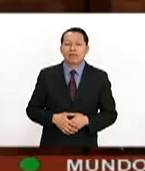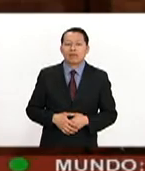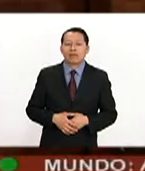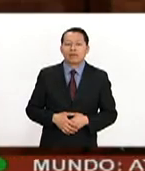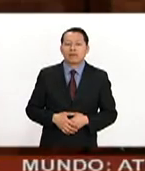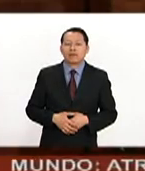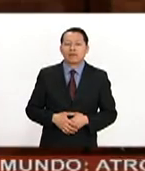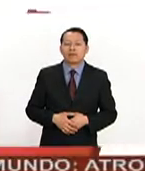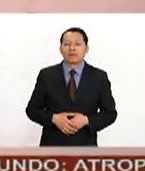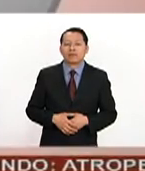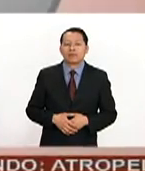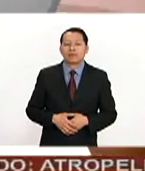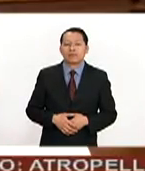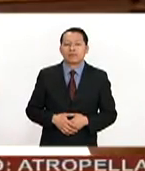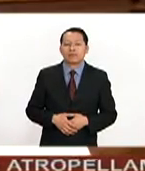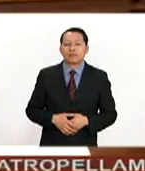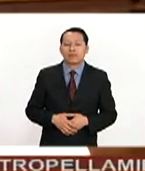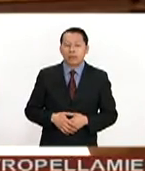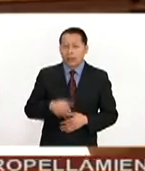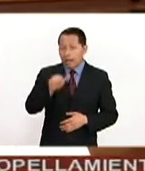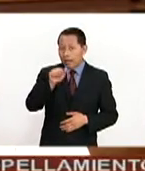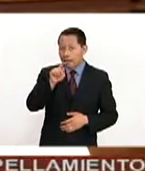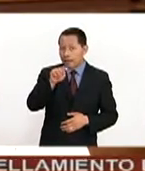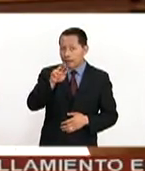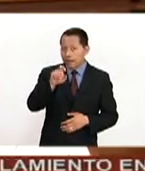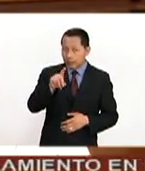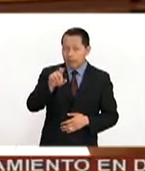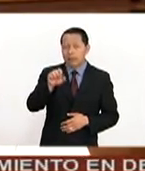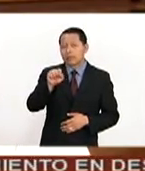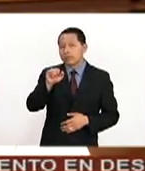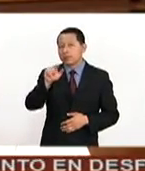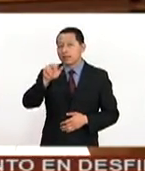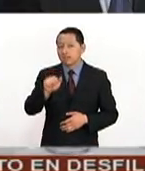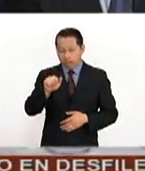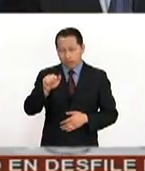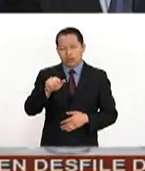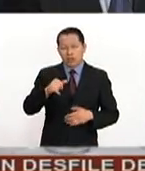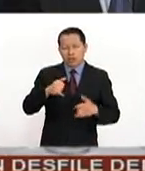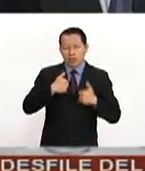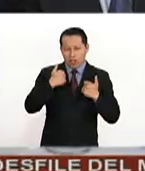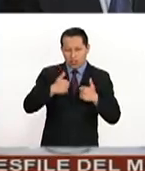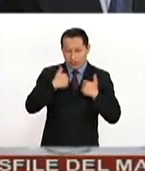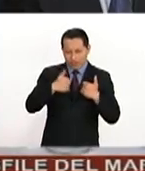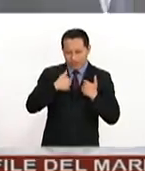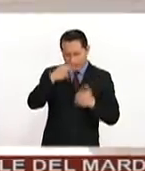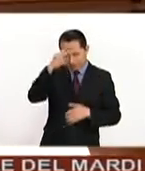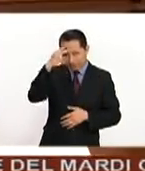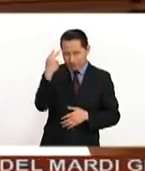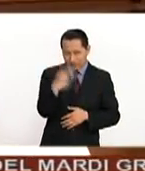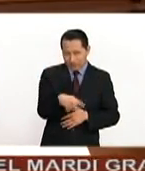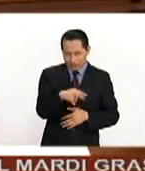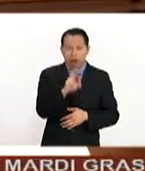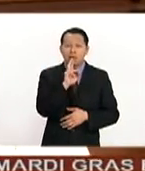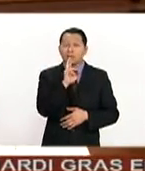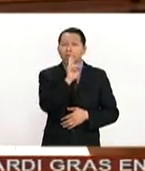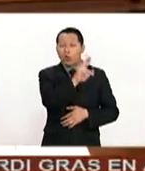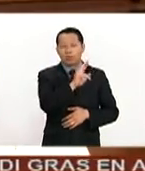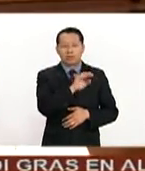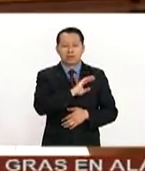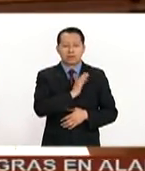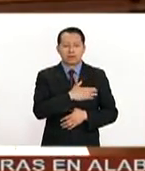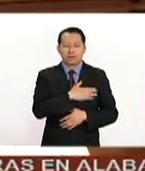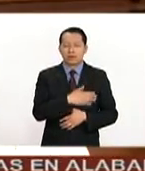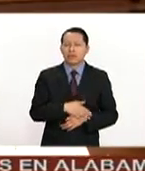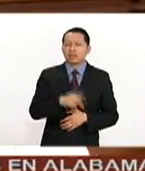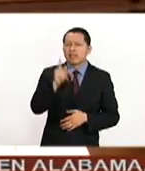southern border. Astrid Silva, Dreamer mexicana, responde en español a Donald Trump. El presidente Trump nos está